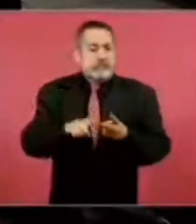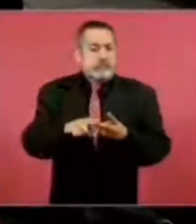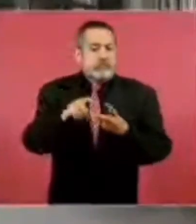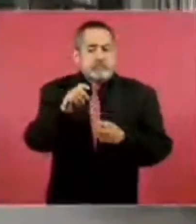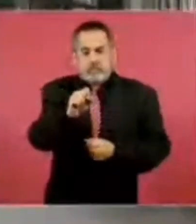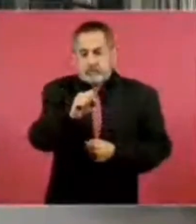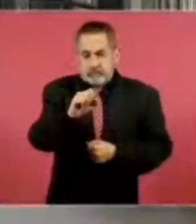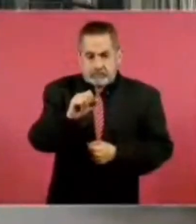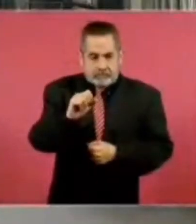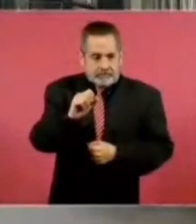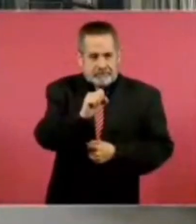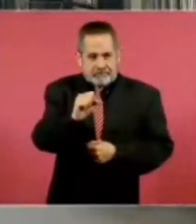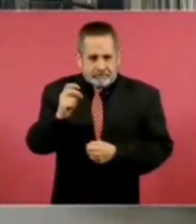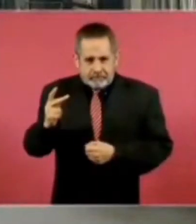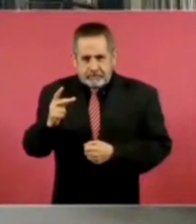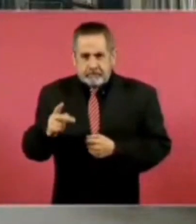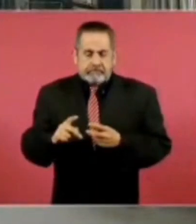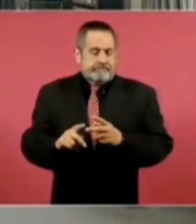Pública